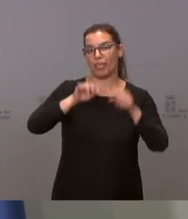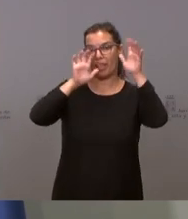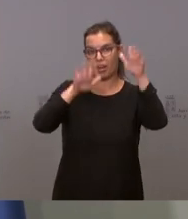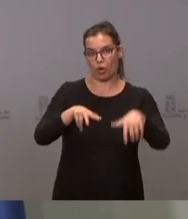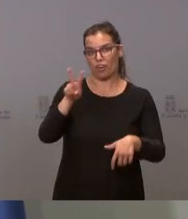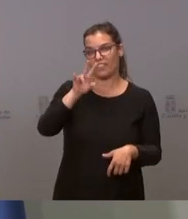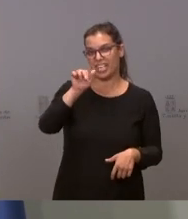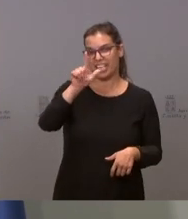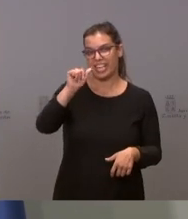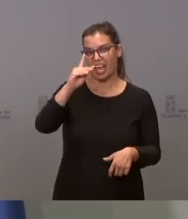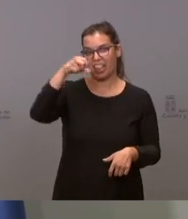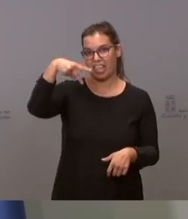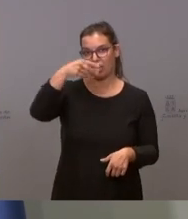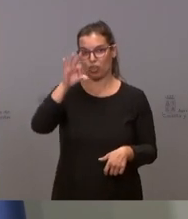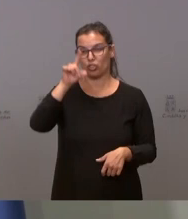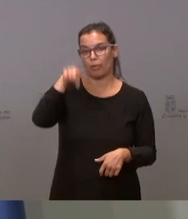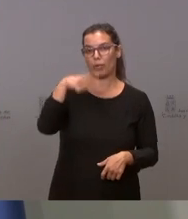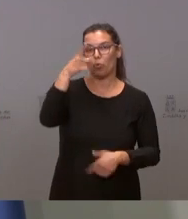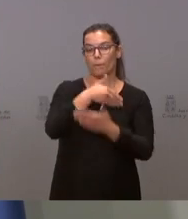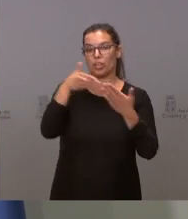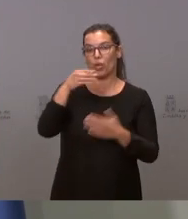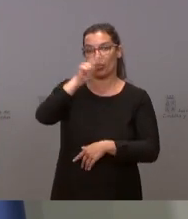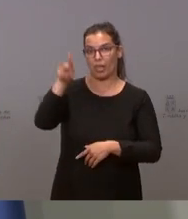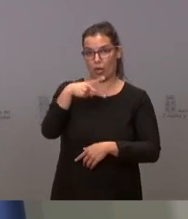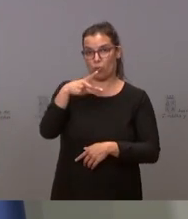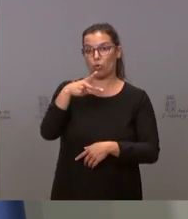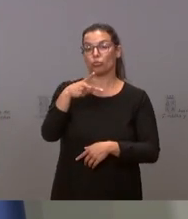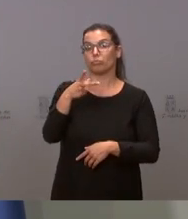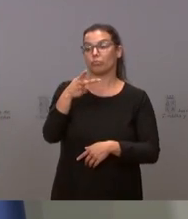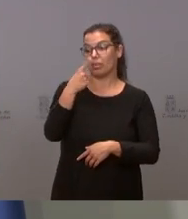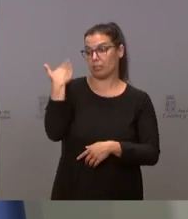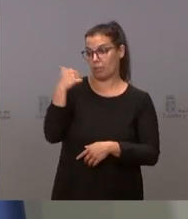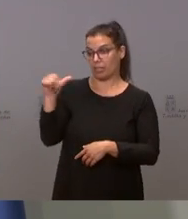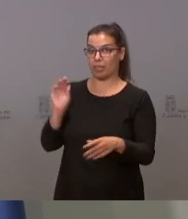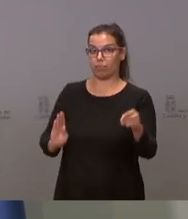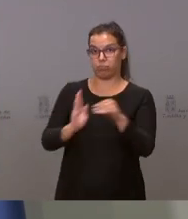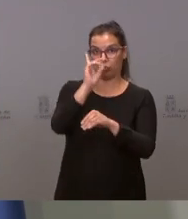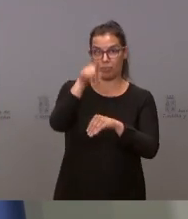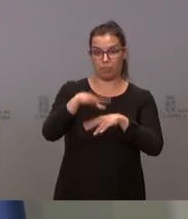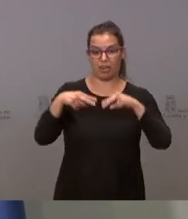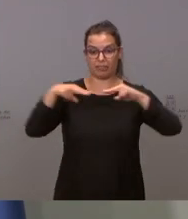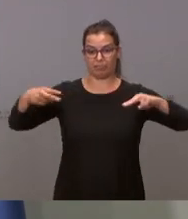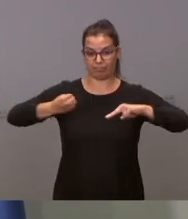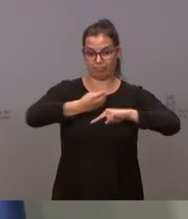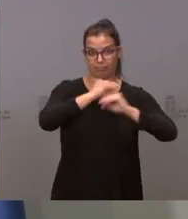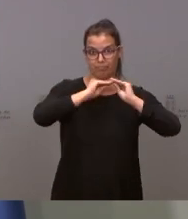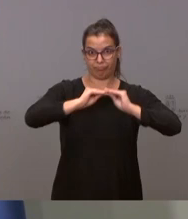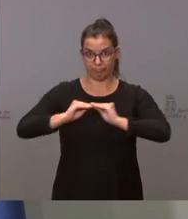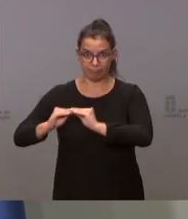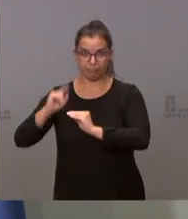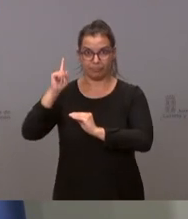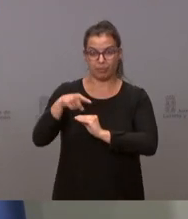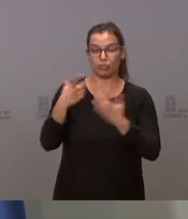a esto el millón y medio de euros también destinado la semana pasada para la realización de la línea férrea necesaria. Por tanto,